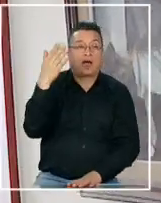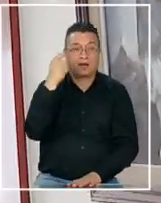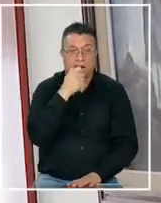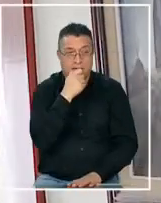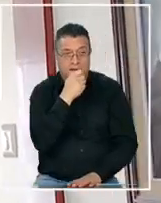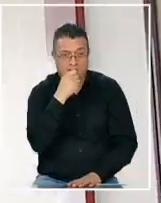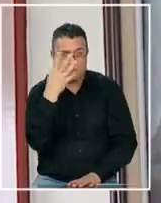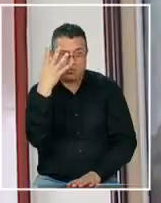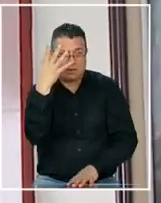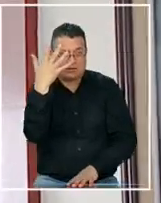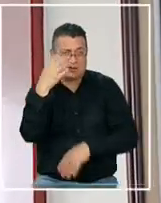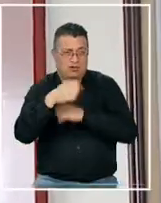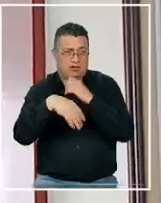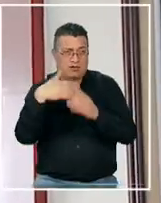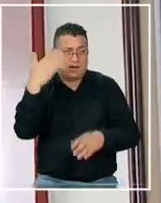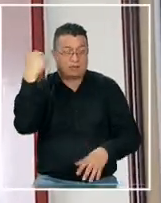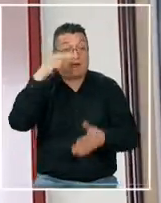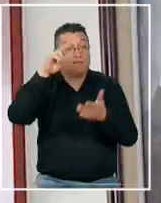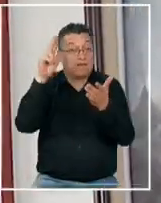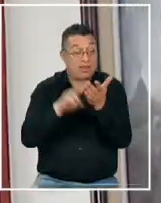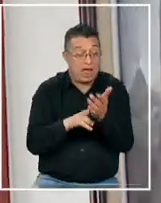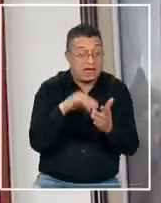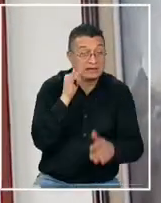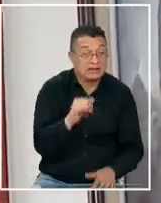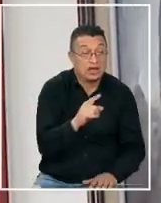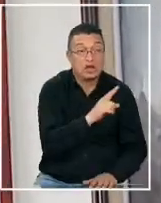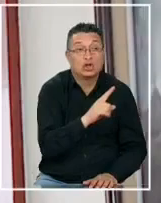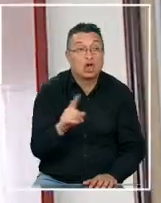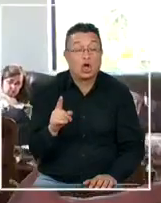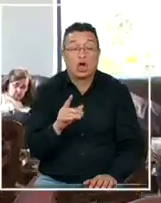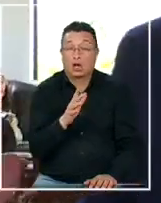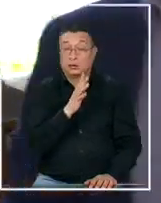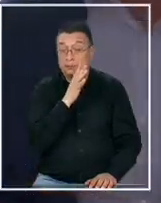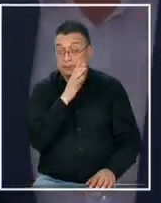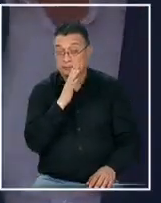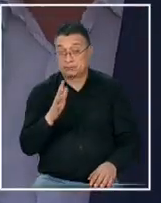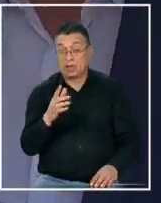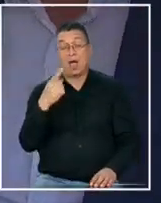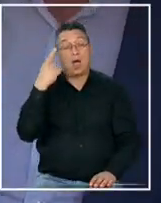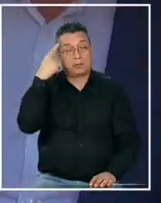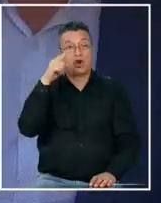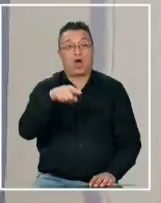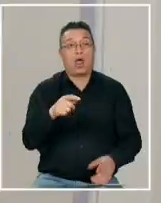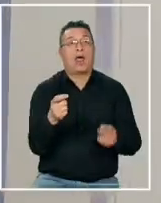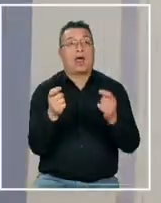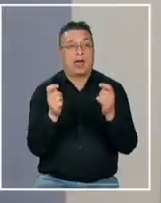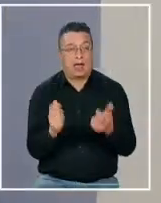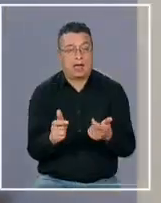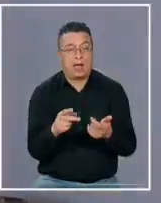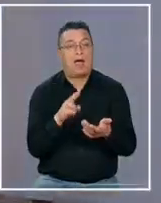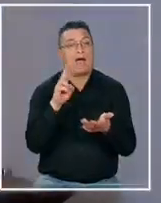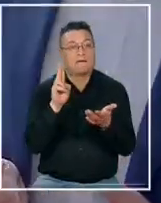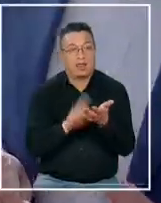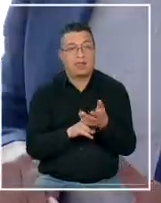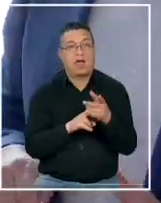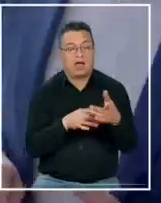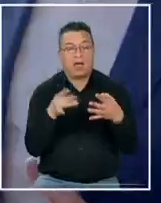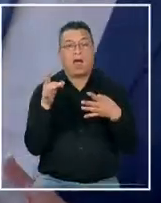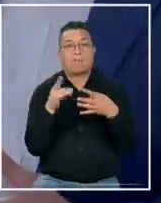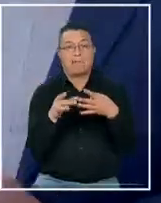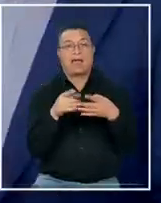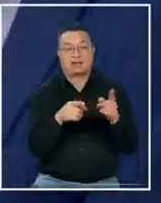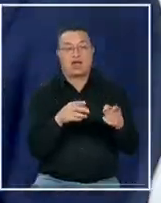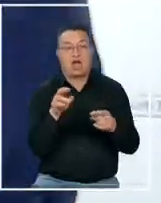hace unos 45 años no sé si será verdad porque como es novelista y ahora ella sabe mucho de la verdad de aquel plástico